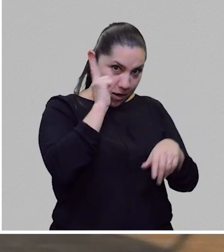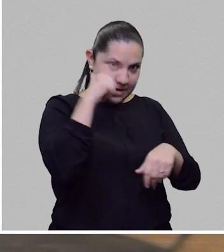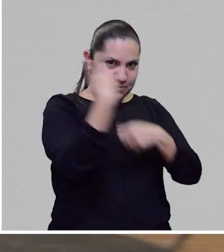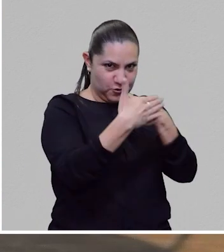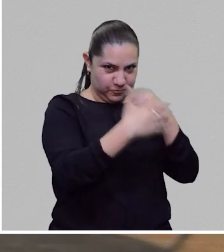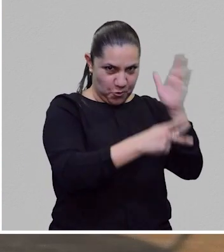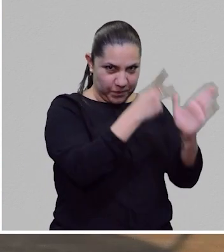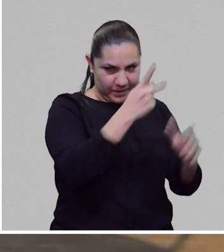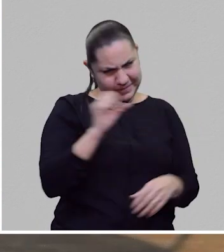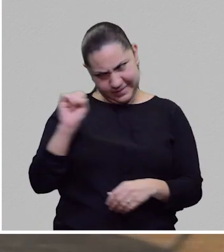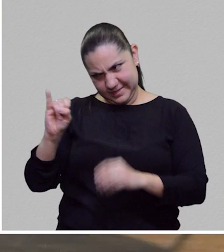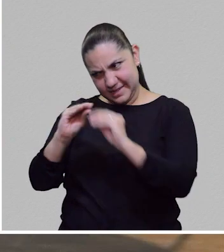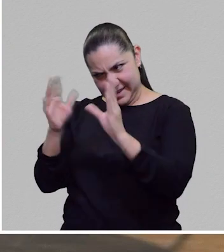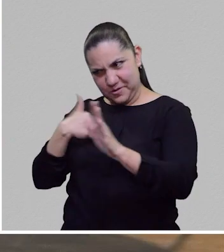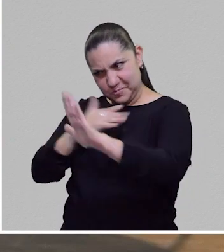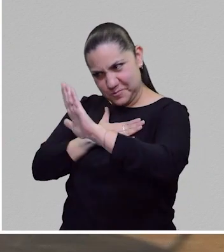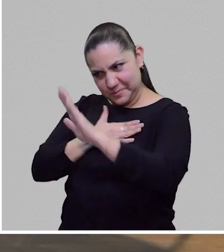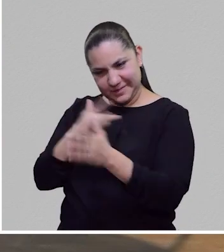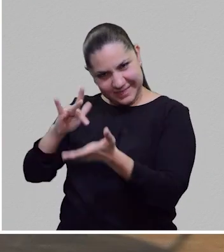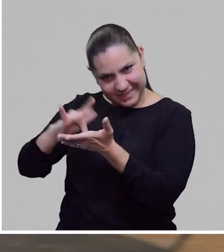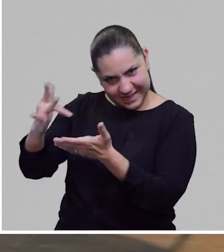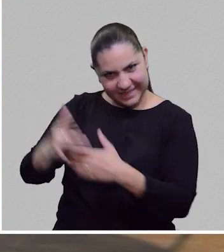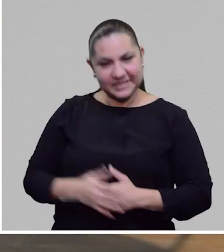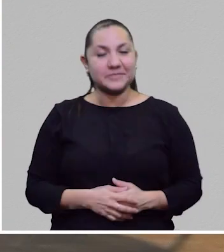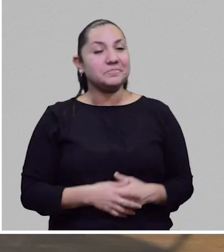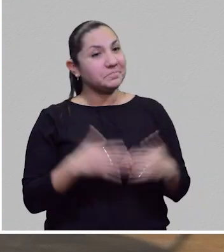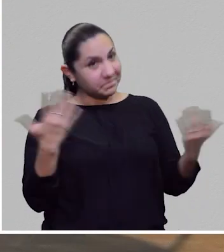Espero yo también. ¿Te lo prometes? Prometo. Hecho. Gracias.